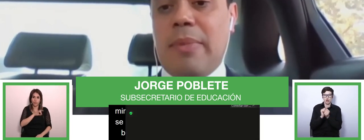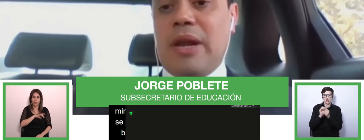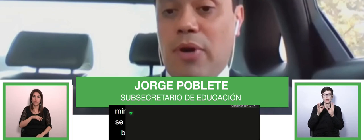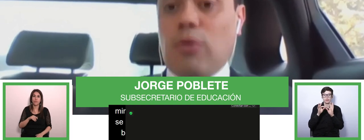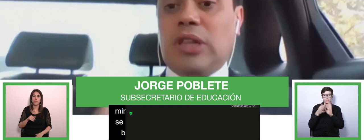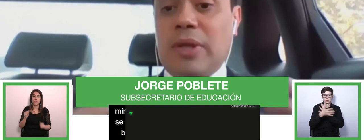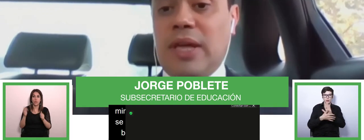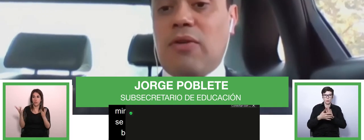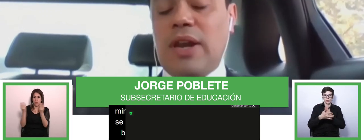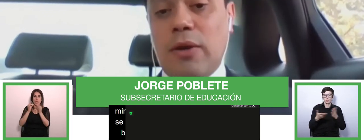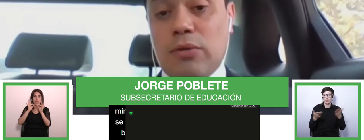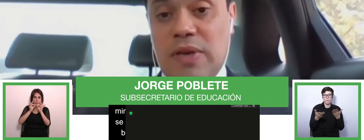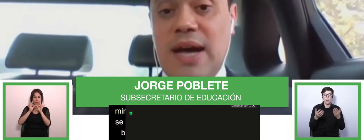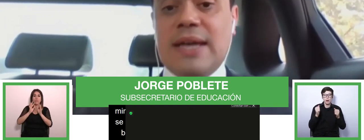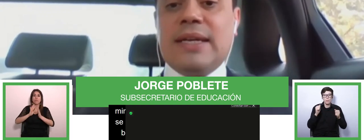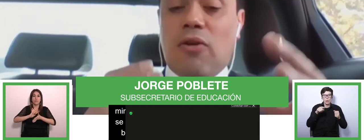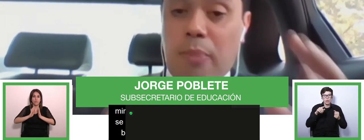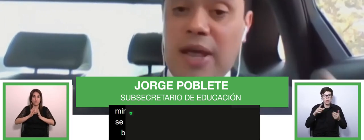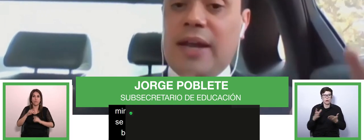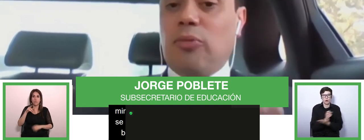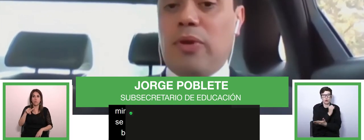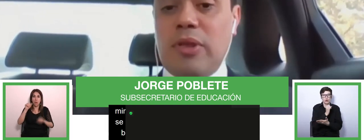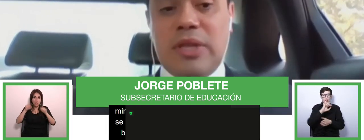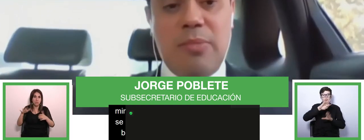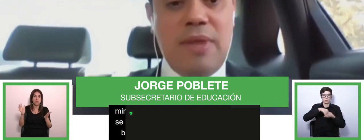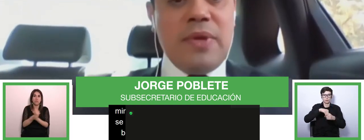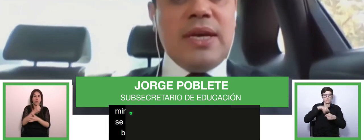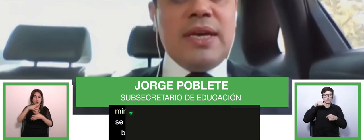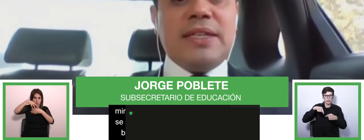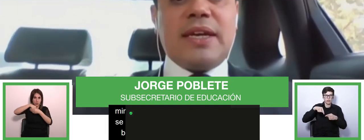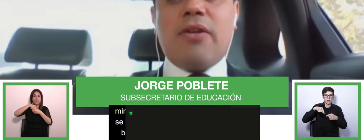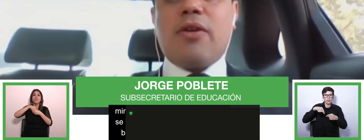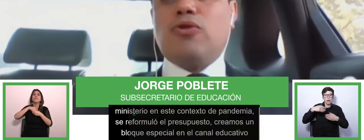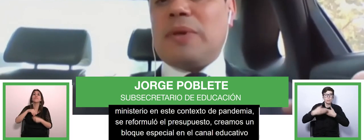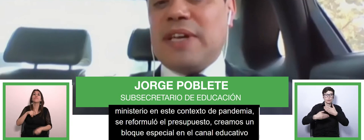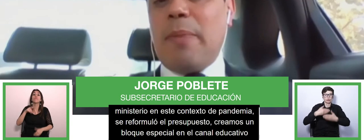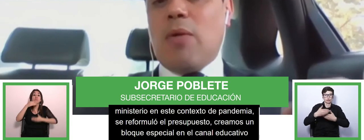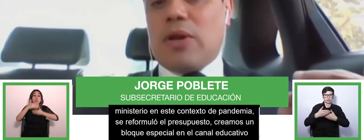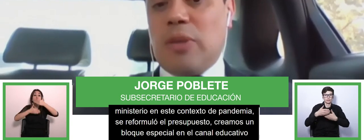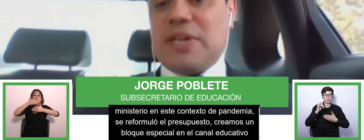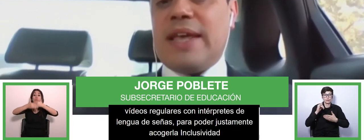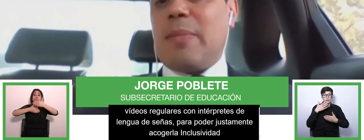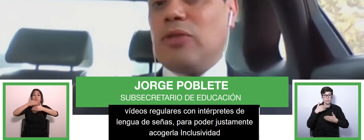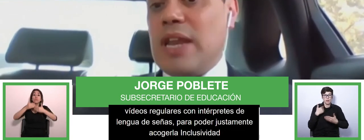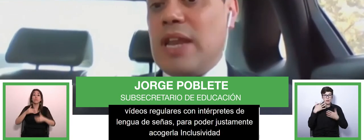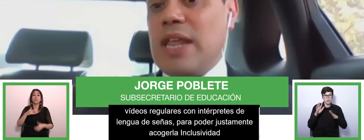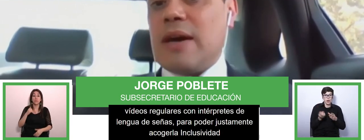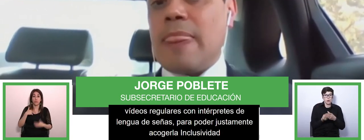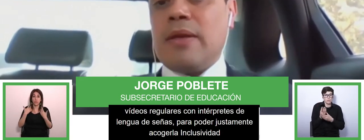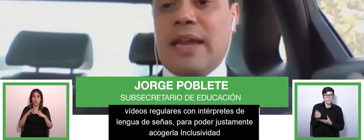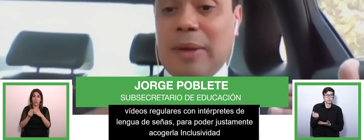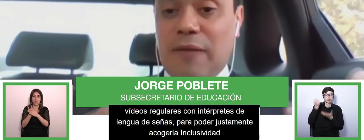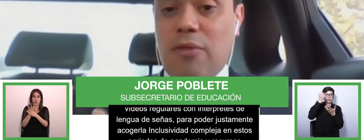para poder justamente acoger la inclusividad compleja de estos periodos de pandemia y se crearon recursos especiales para la educación especial en Aprendo en